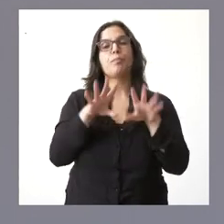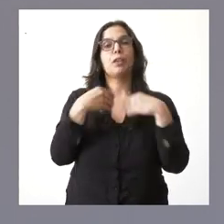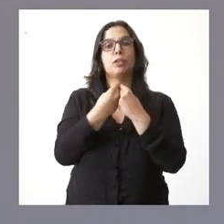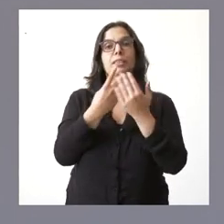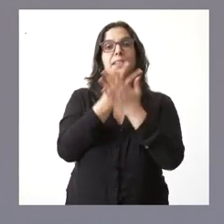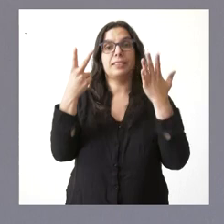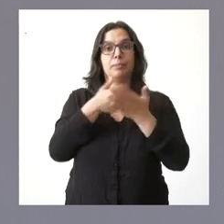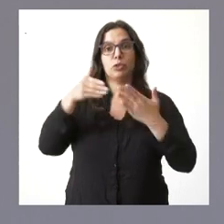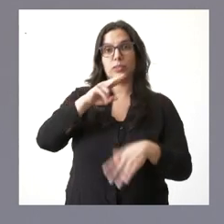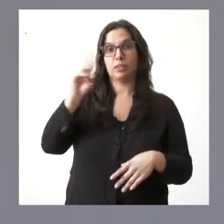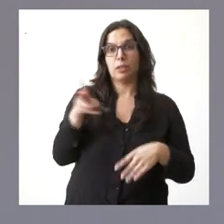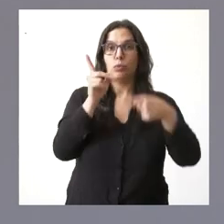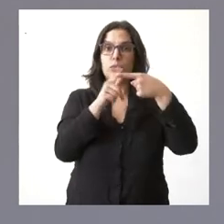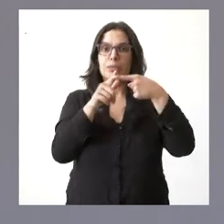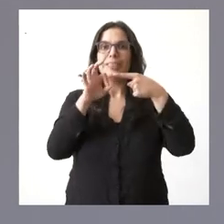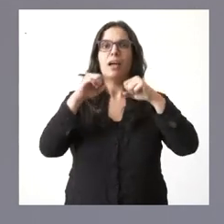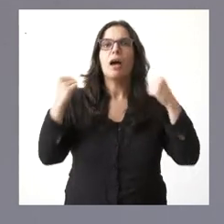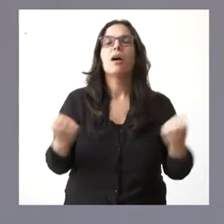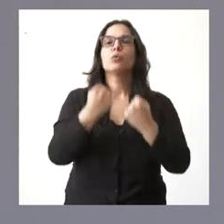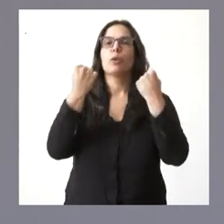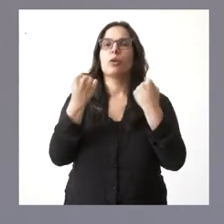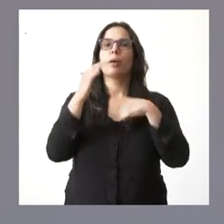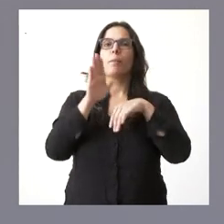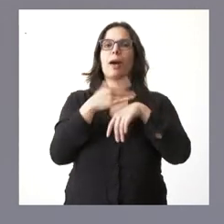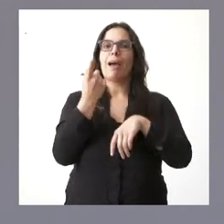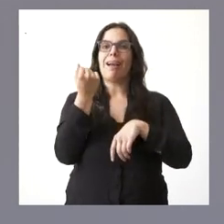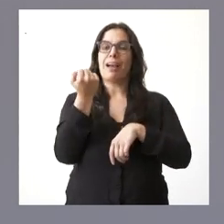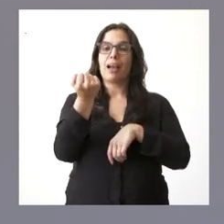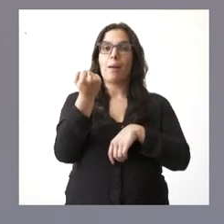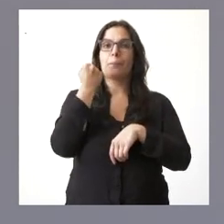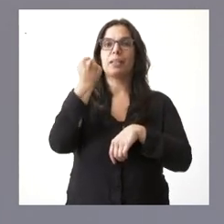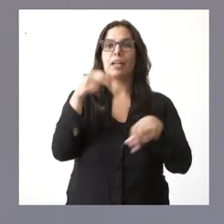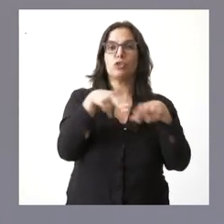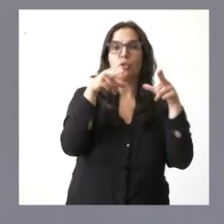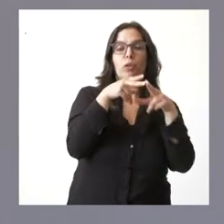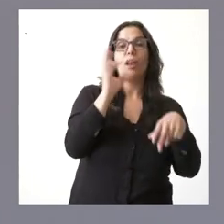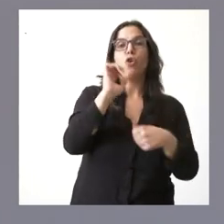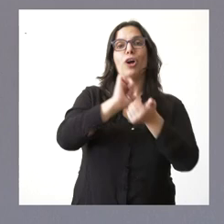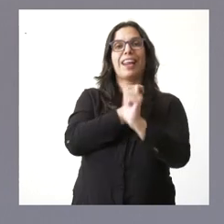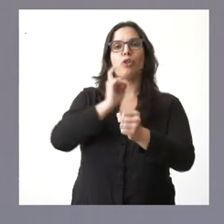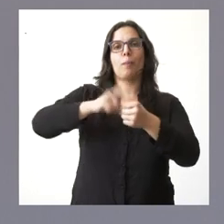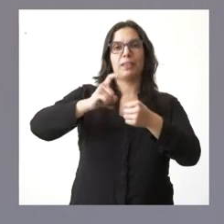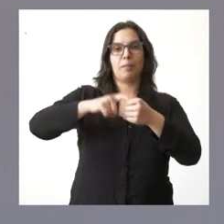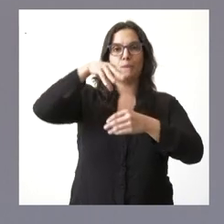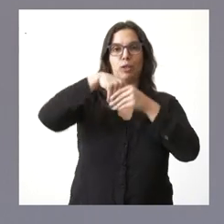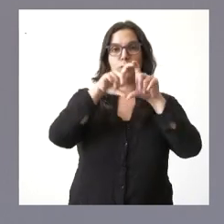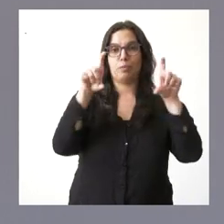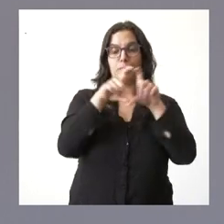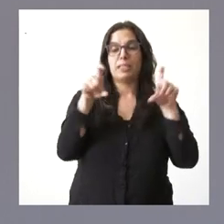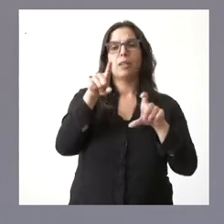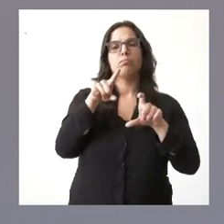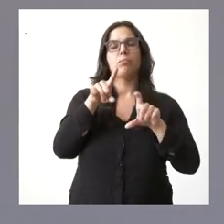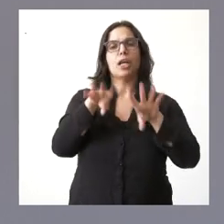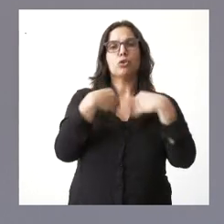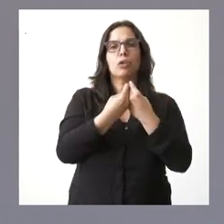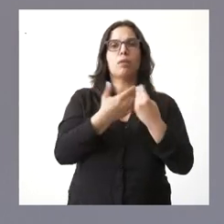de euros de actuaciones para el capital social o para créditos participativos en empresas, que va a movilizar un